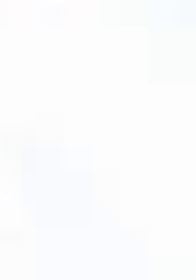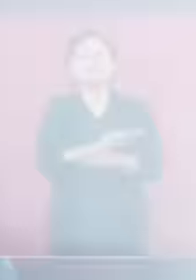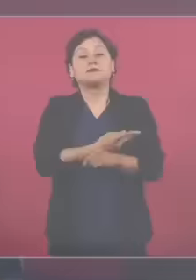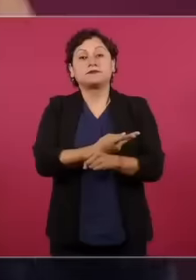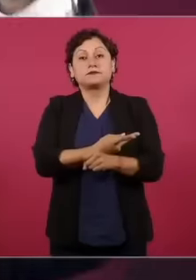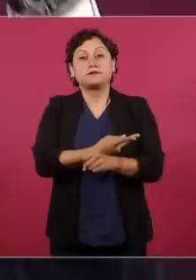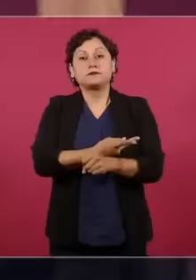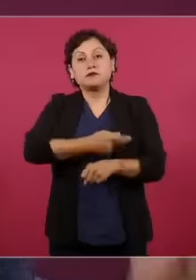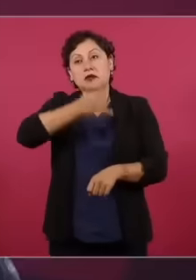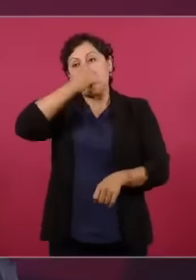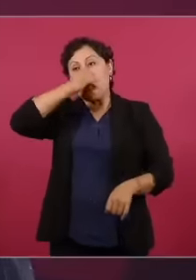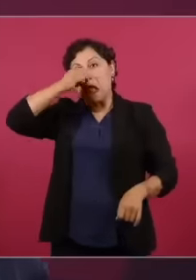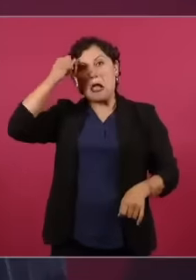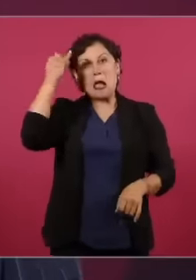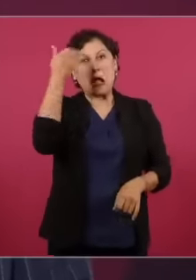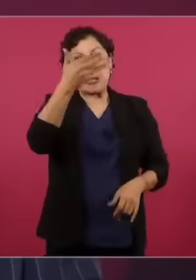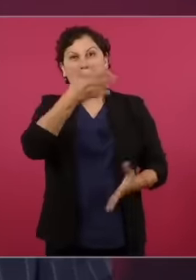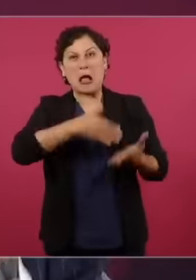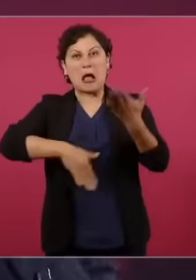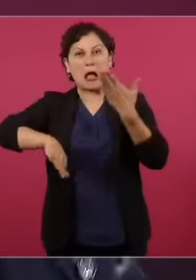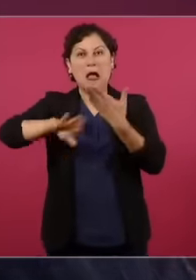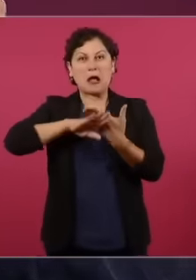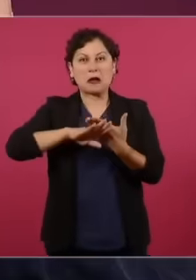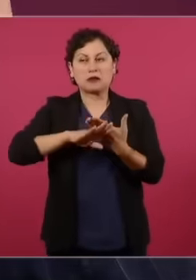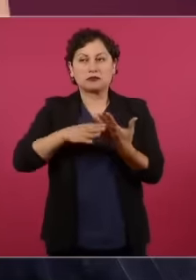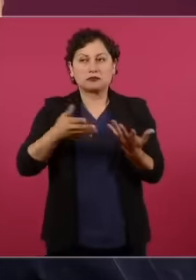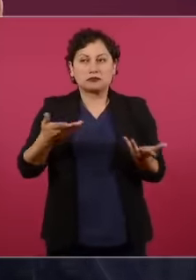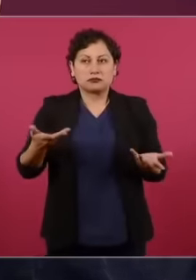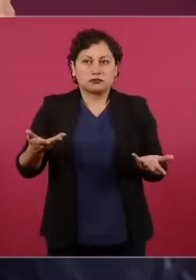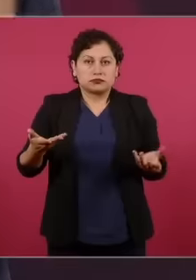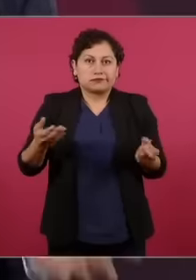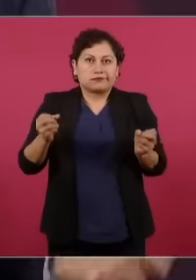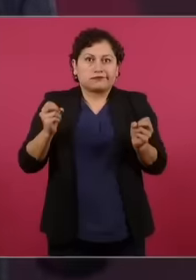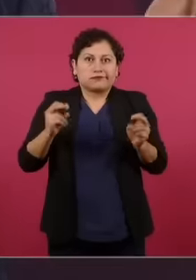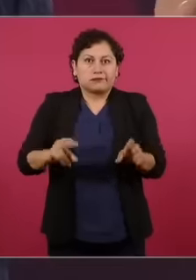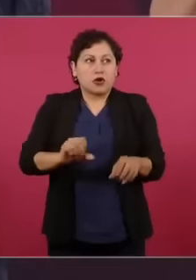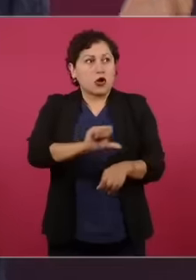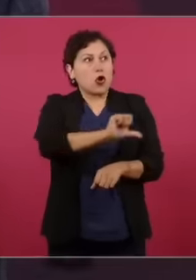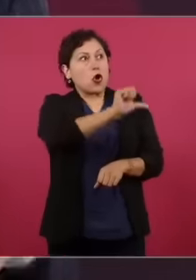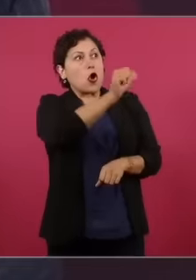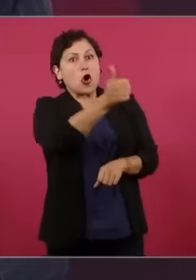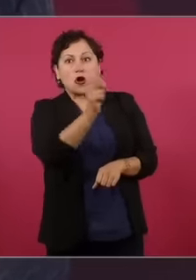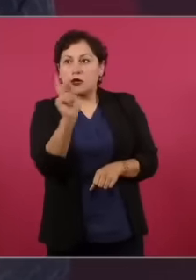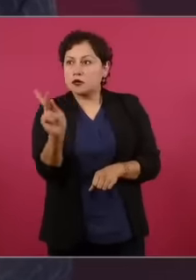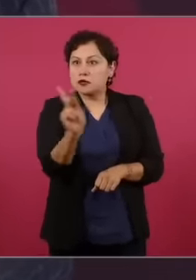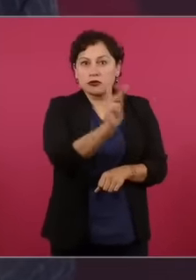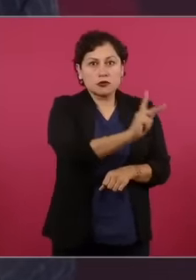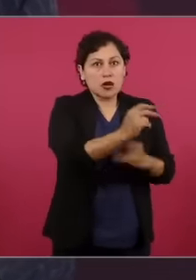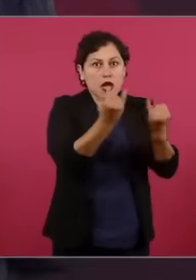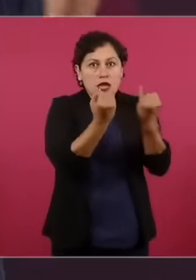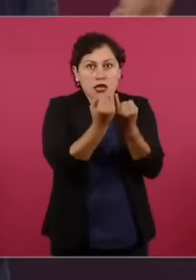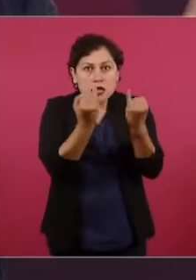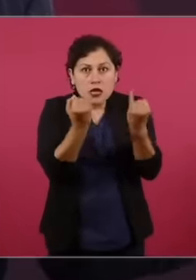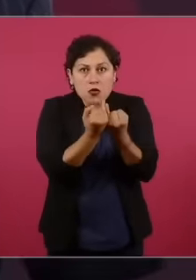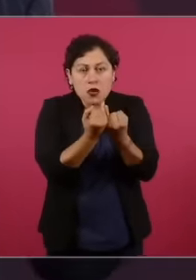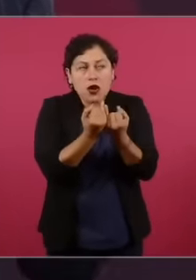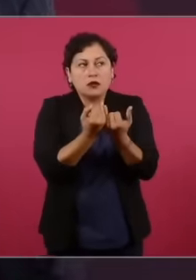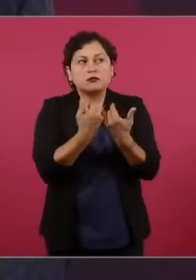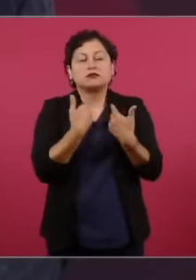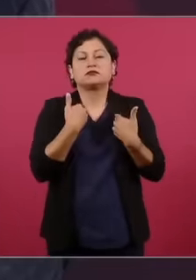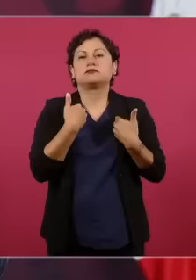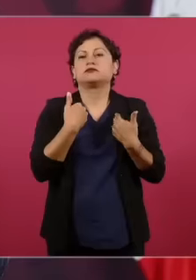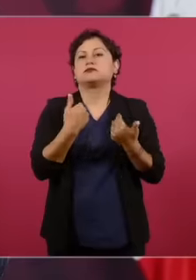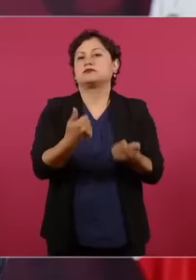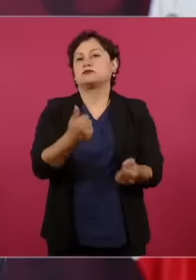Y así, muchos otros, entonces, los entiendo, no estoy de acuerdo con